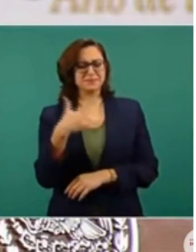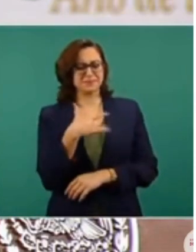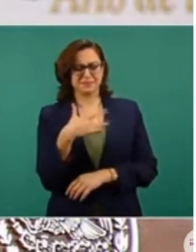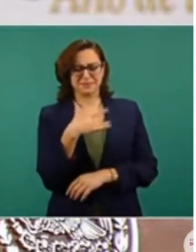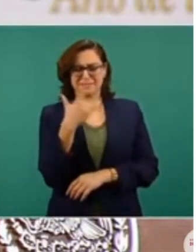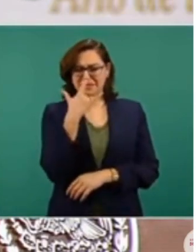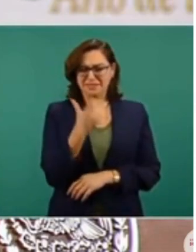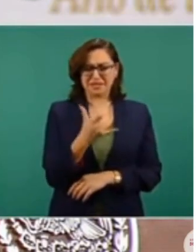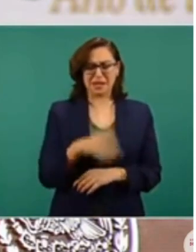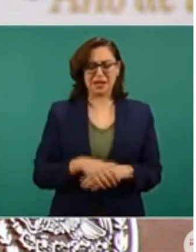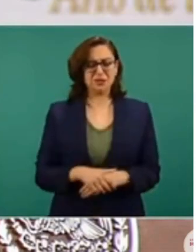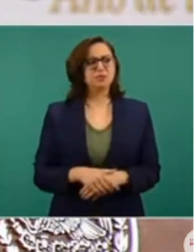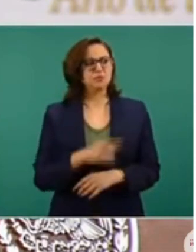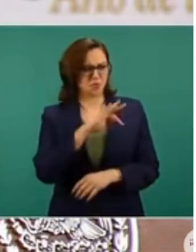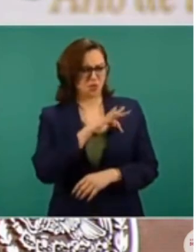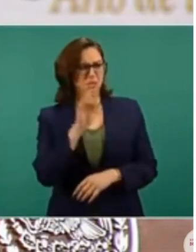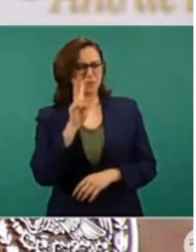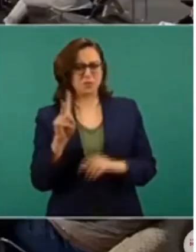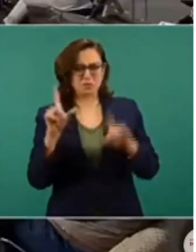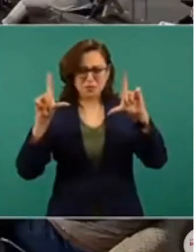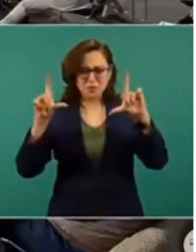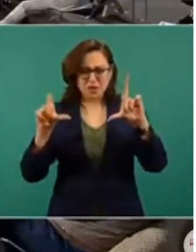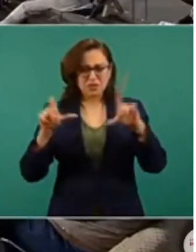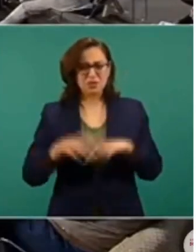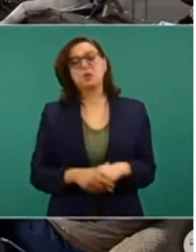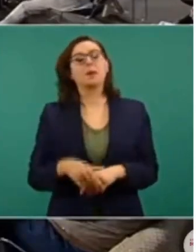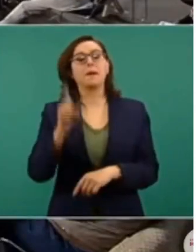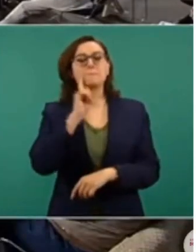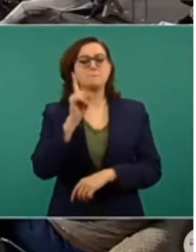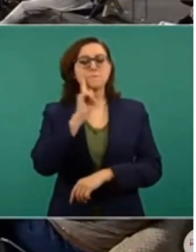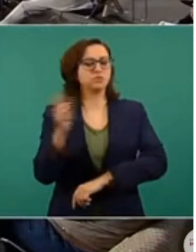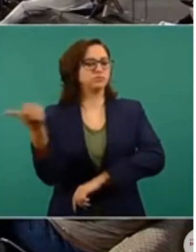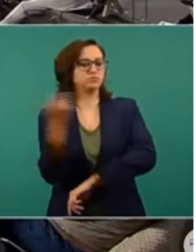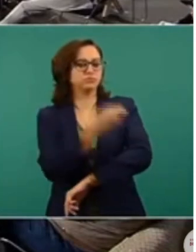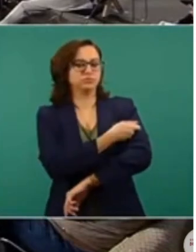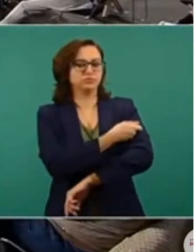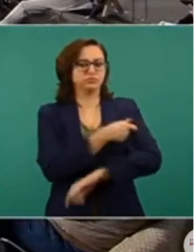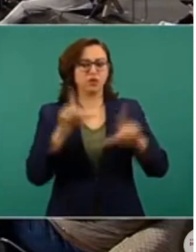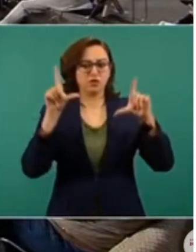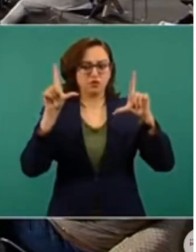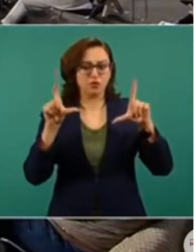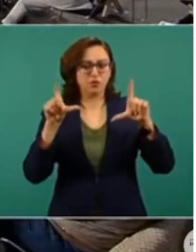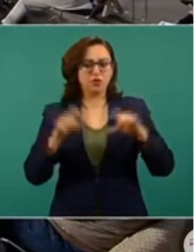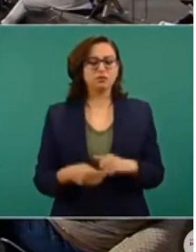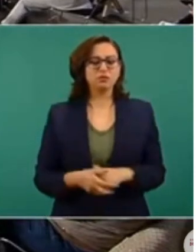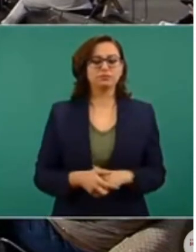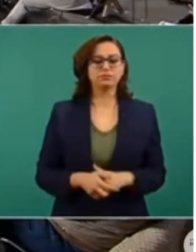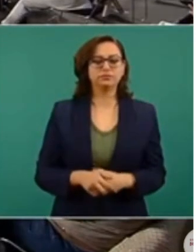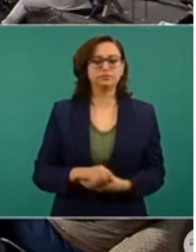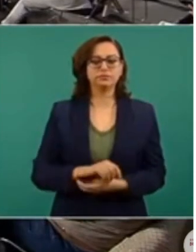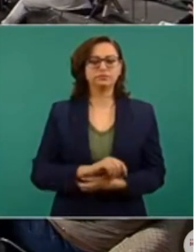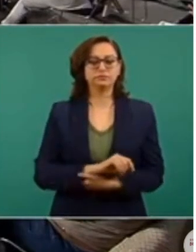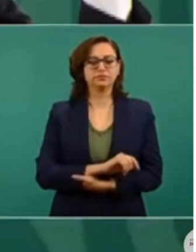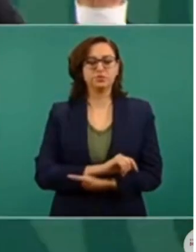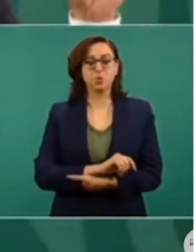No está ahí la foto de la señora que están inyectando, o la señora que está inyectando. Esa la